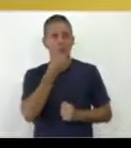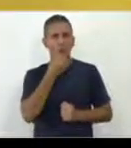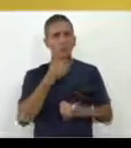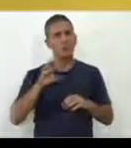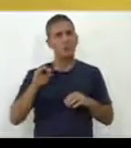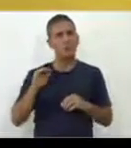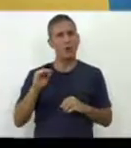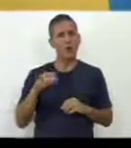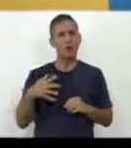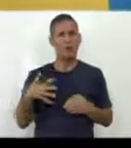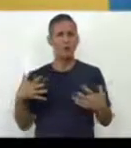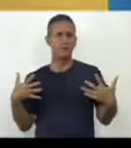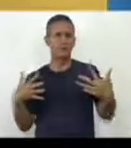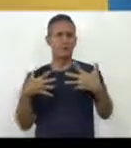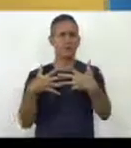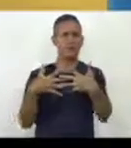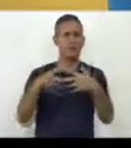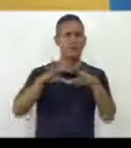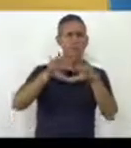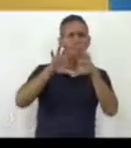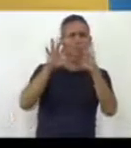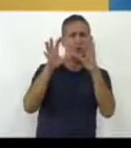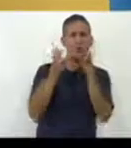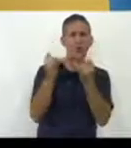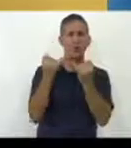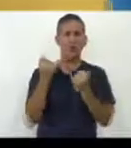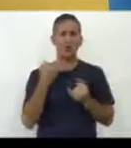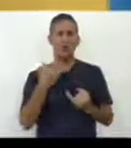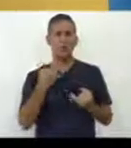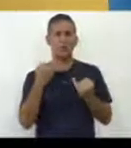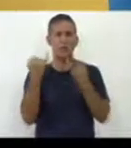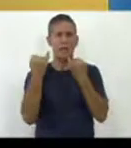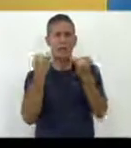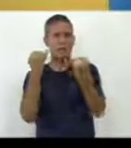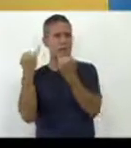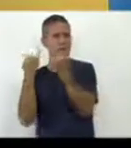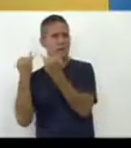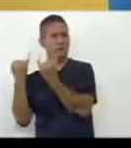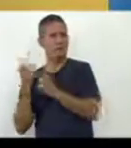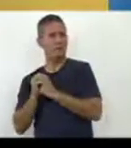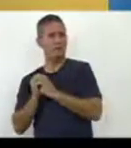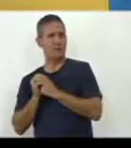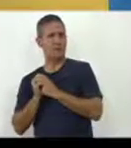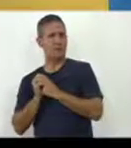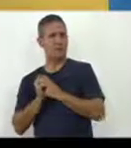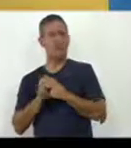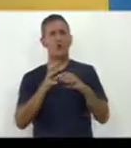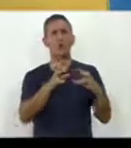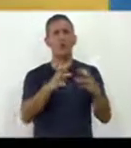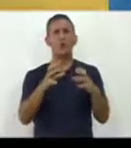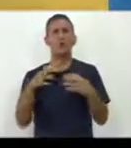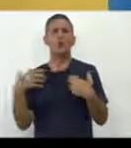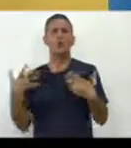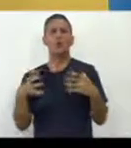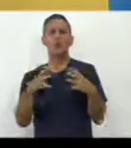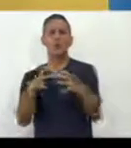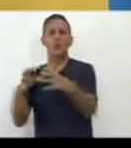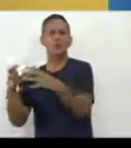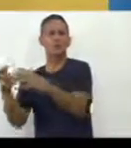relación con su mundo de la identificación de las relaciones que hay entre los objetos de